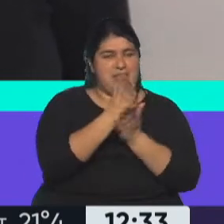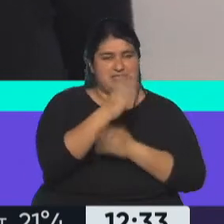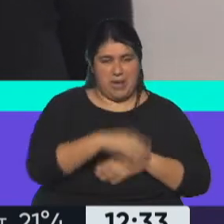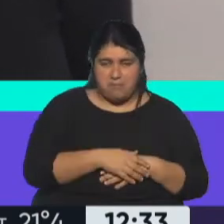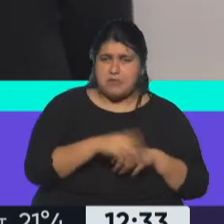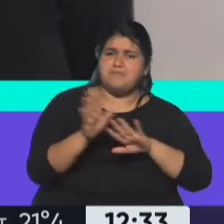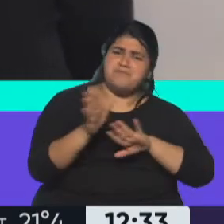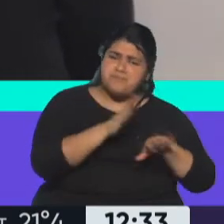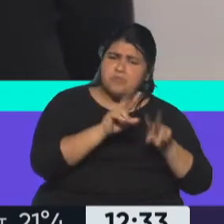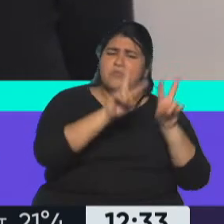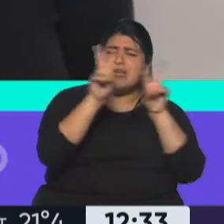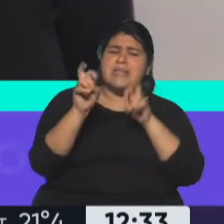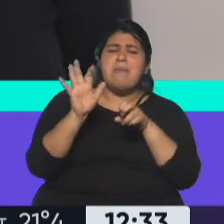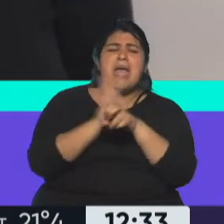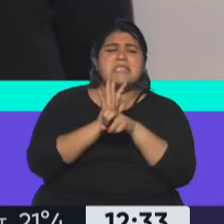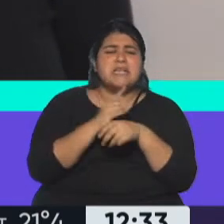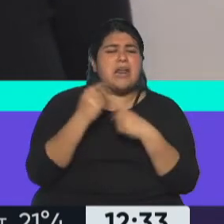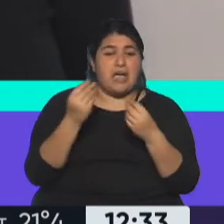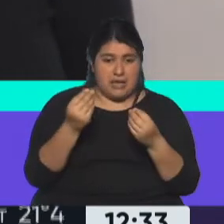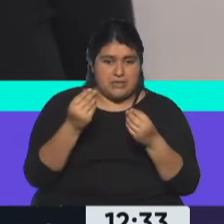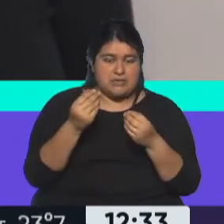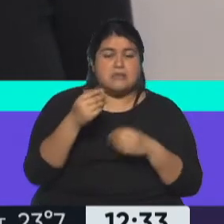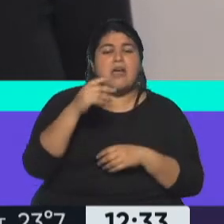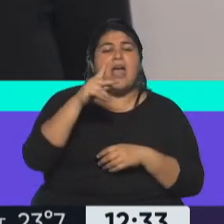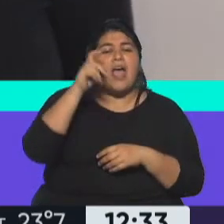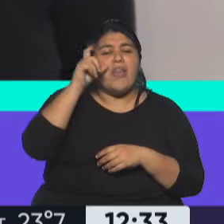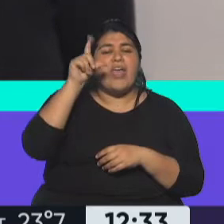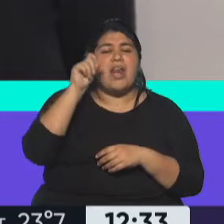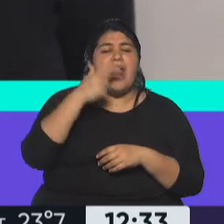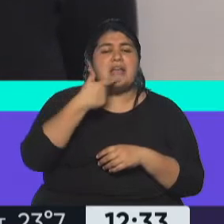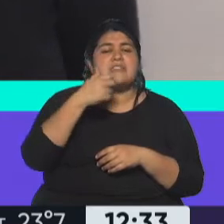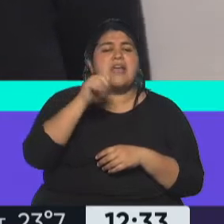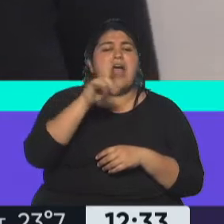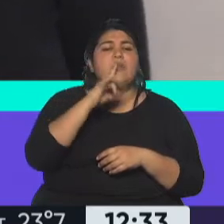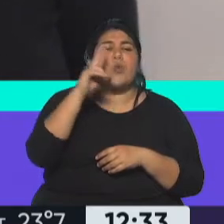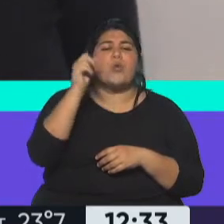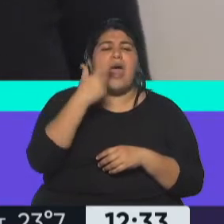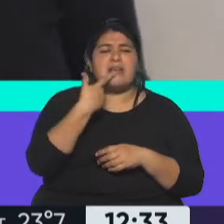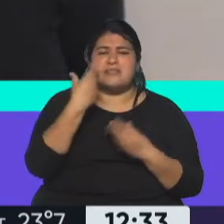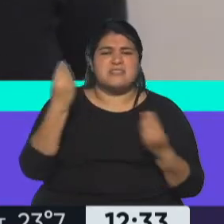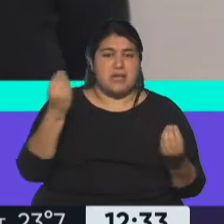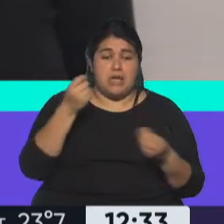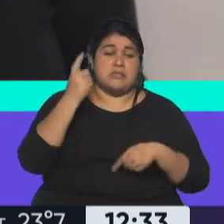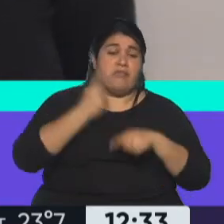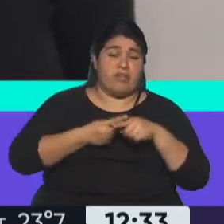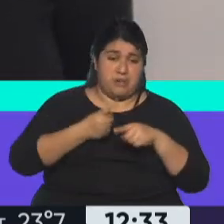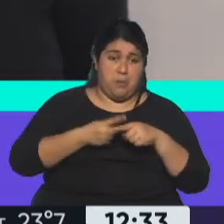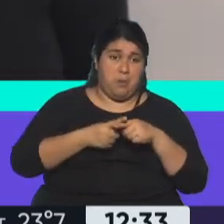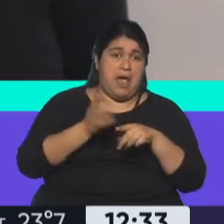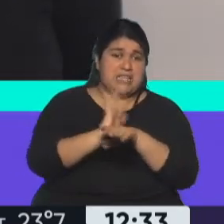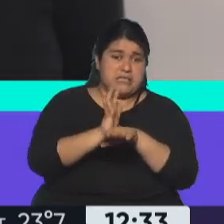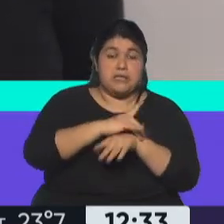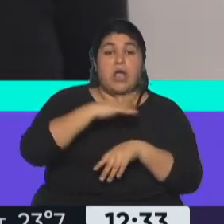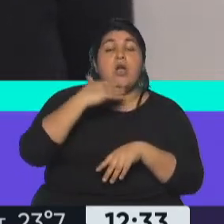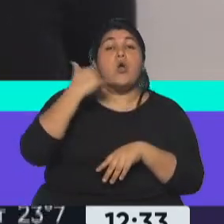Seguimos hablando de cine, pero en este caso cine de las alturas. El Festival de Cine de las Alturas, que es hermoso y que nos lleva a